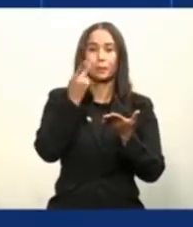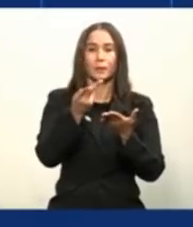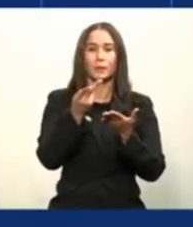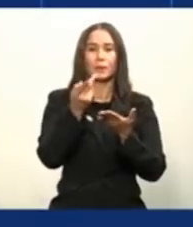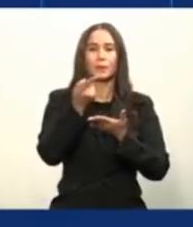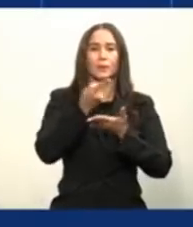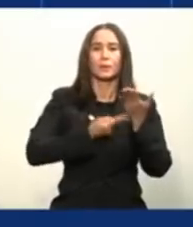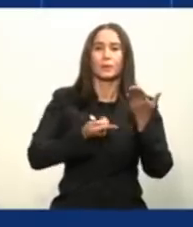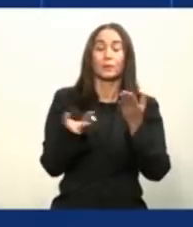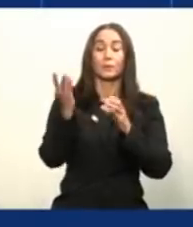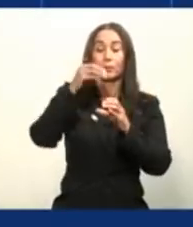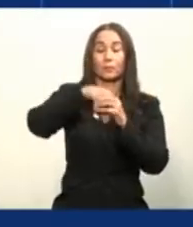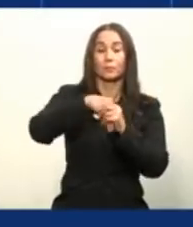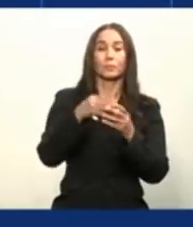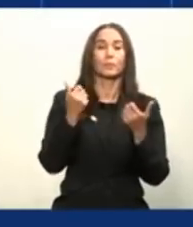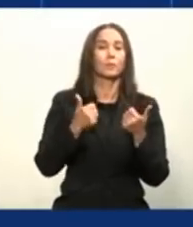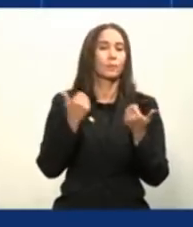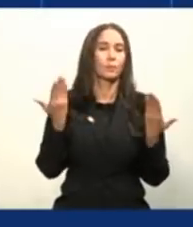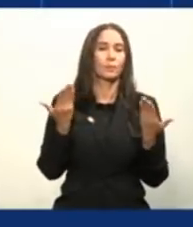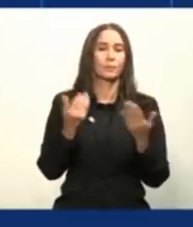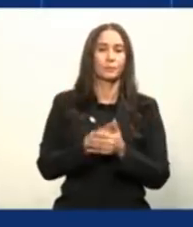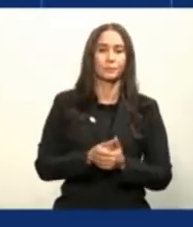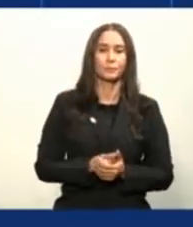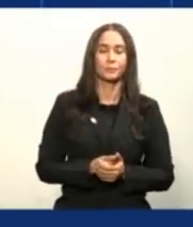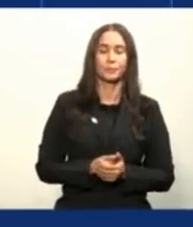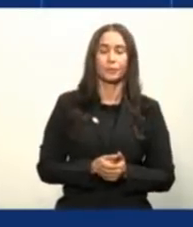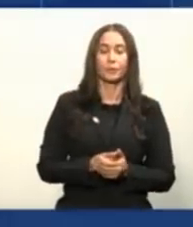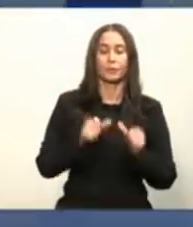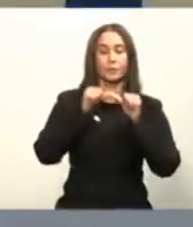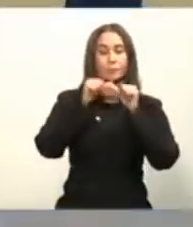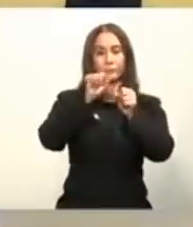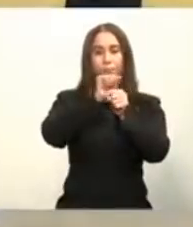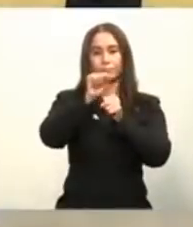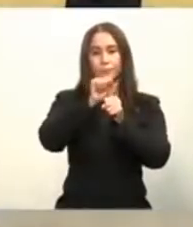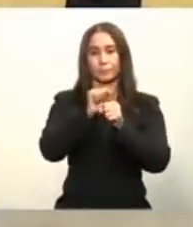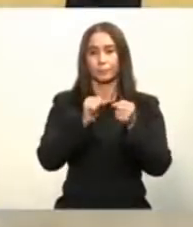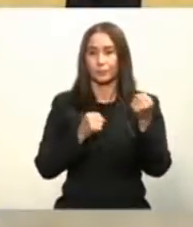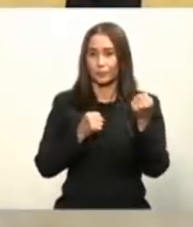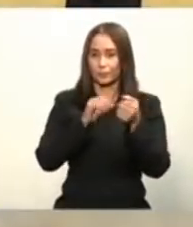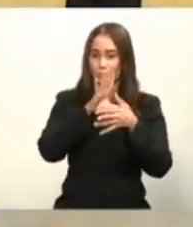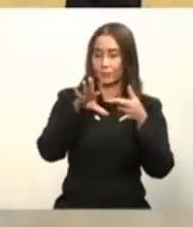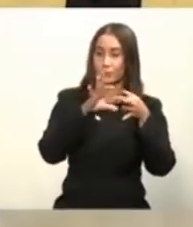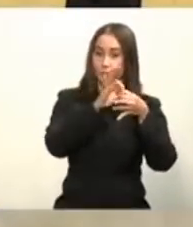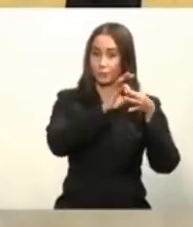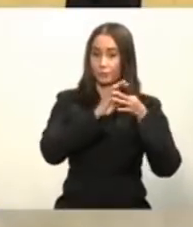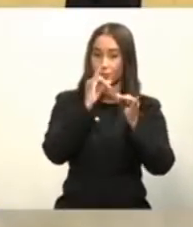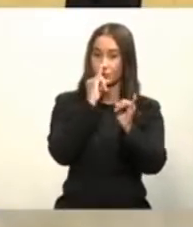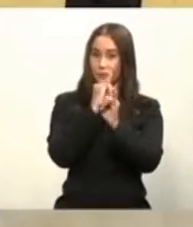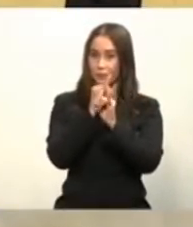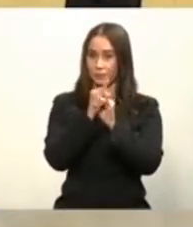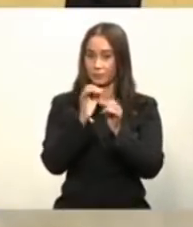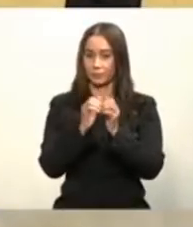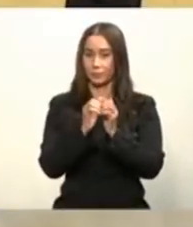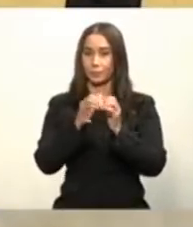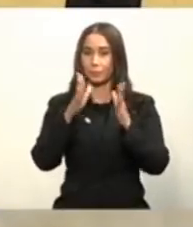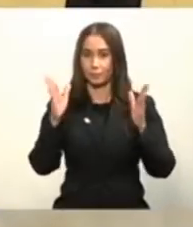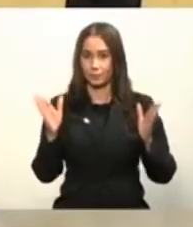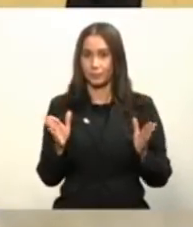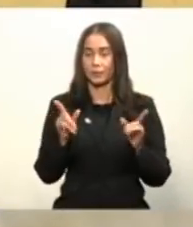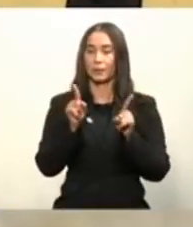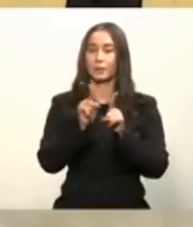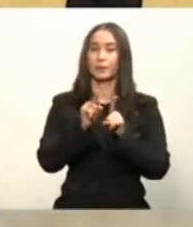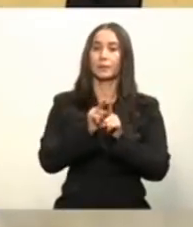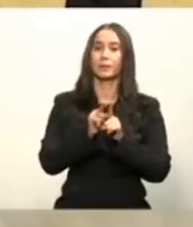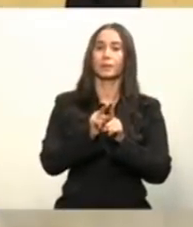cómo están integradas y cómo hemos ido trabajando de la mano todas las instituciones públicas y